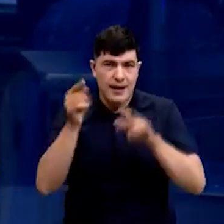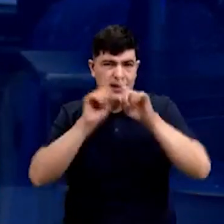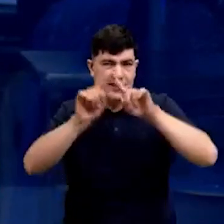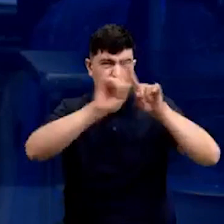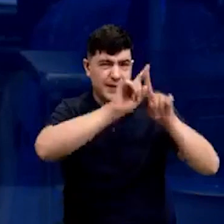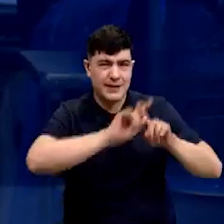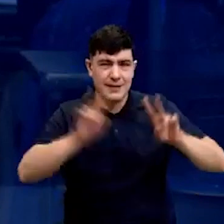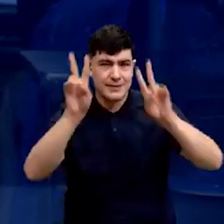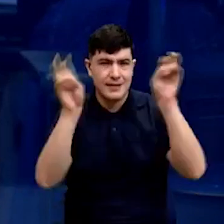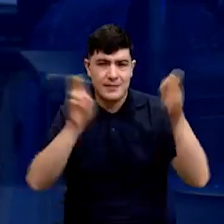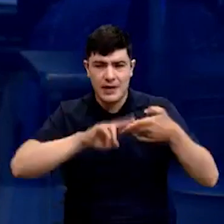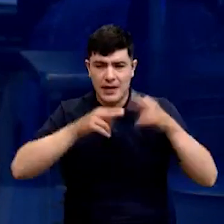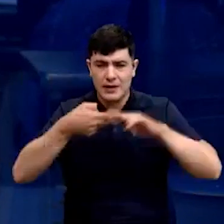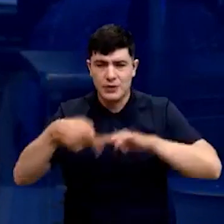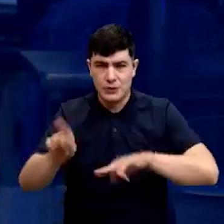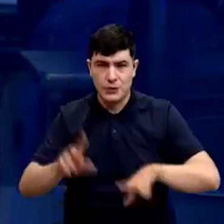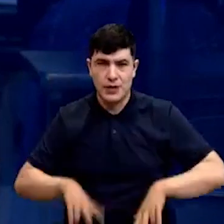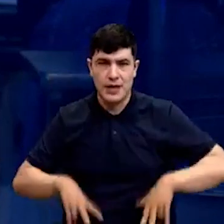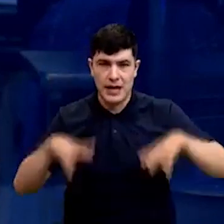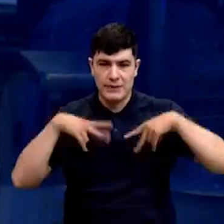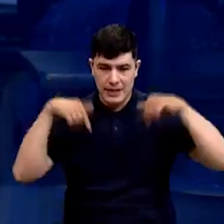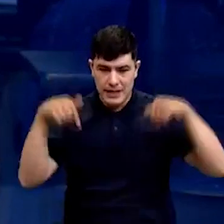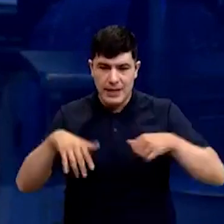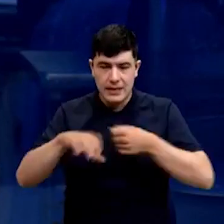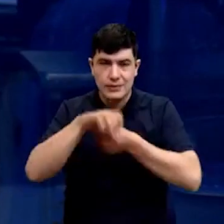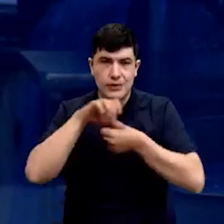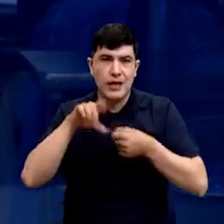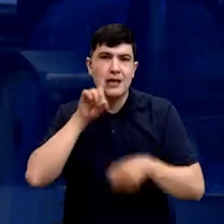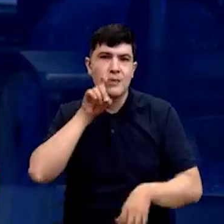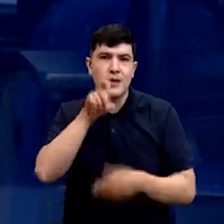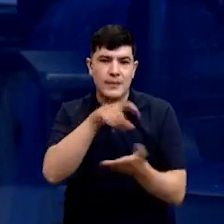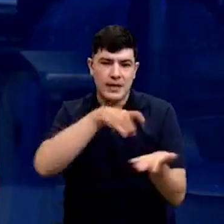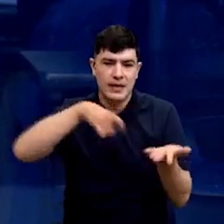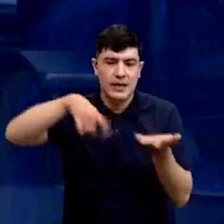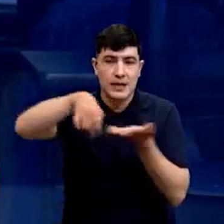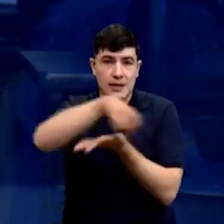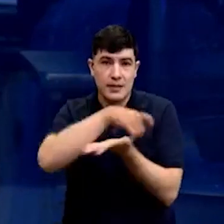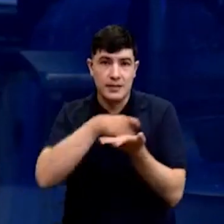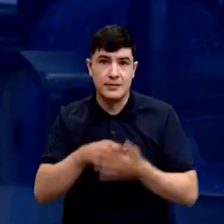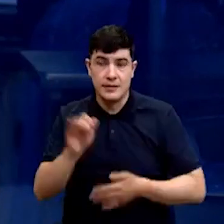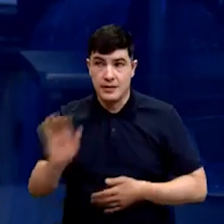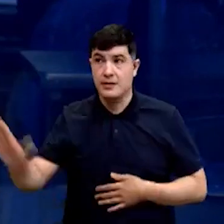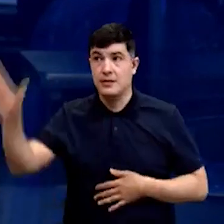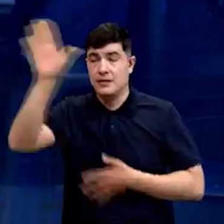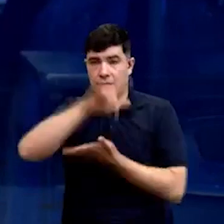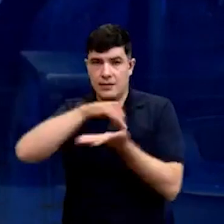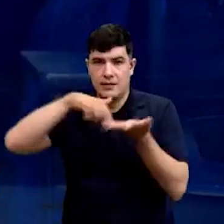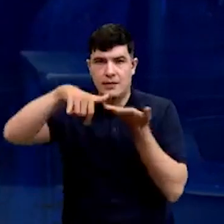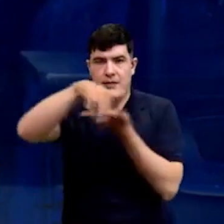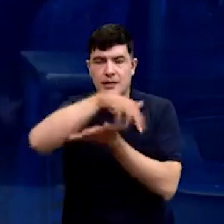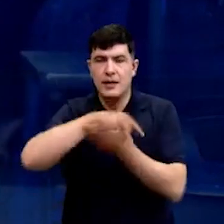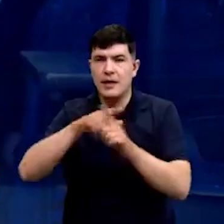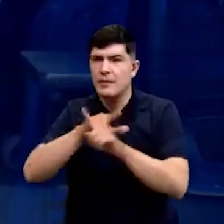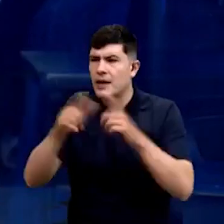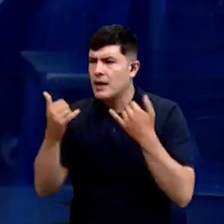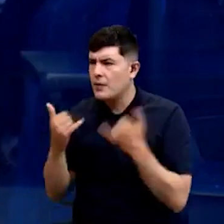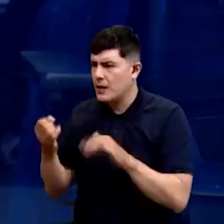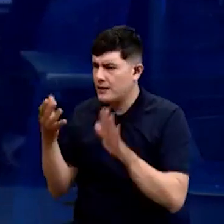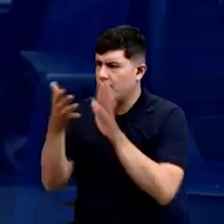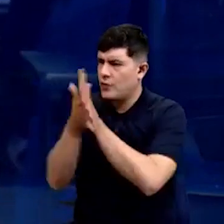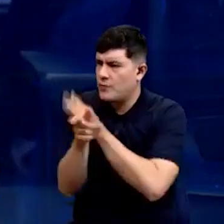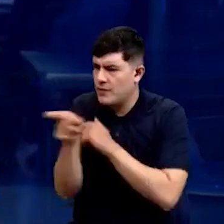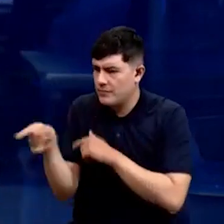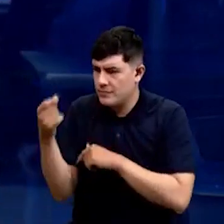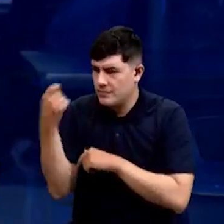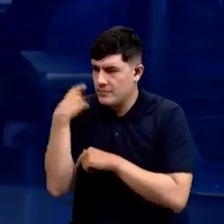temas que involucran la vida de los bumangueses, los habitantes del área metropolitana y en este caso del departamento de Santander. Dentro de este informe que